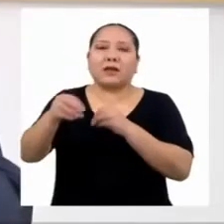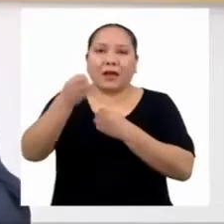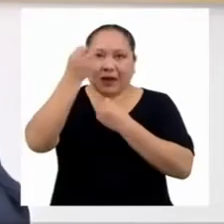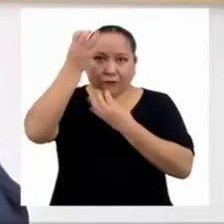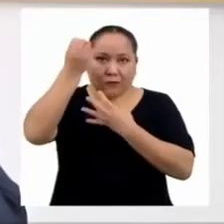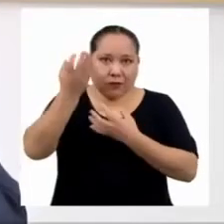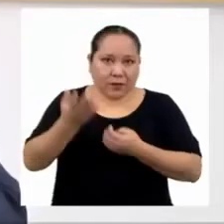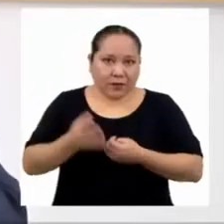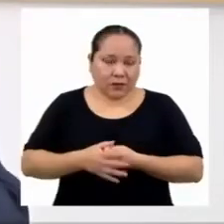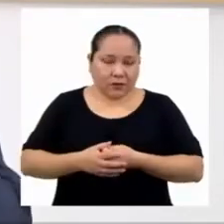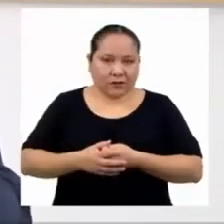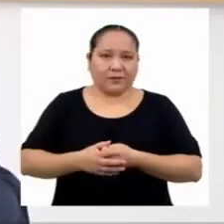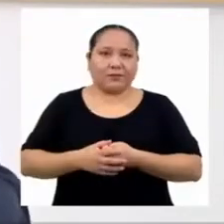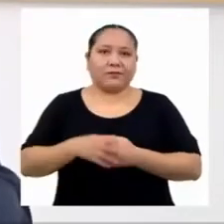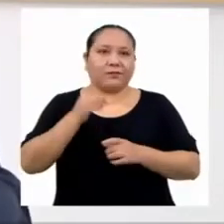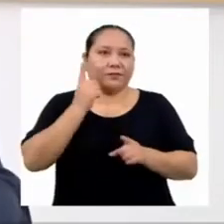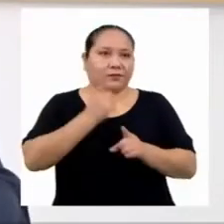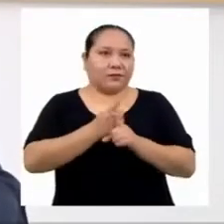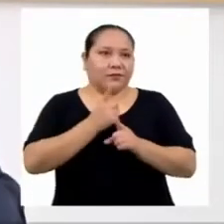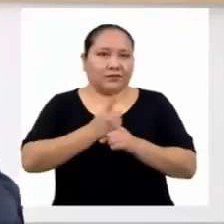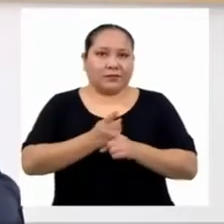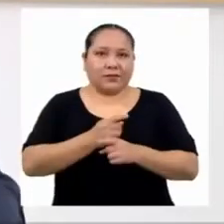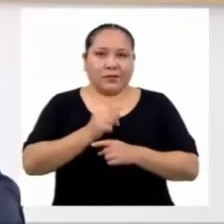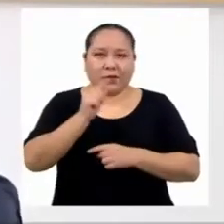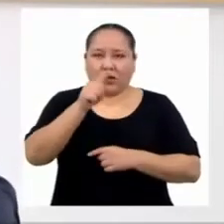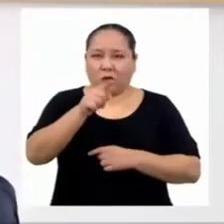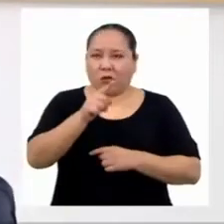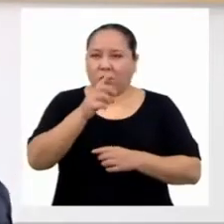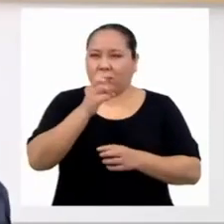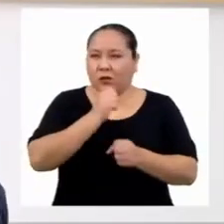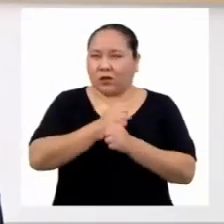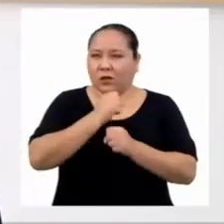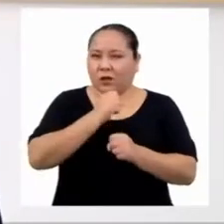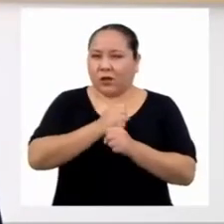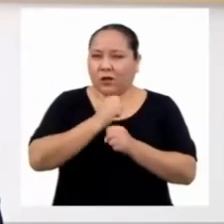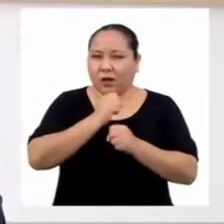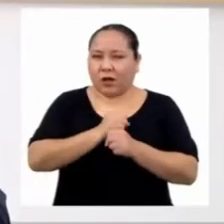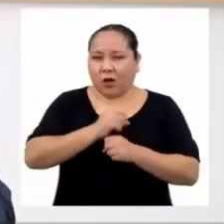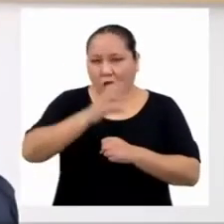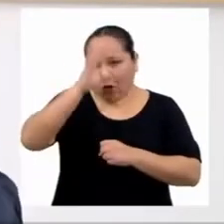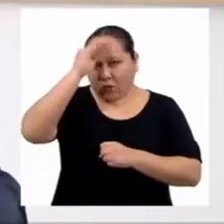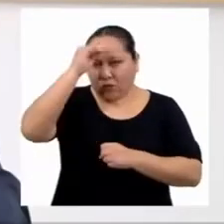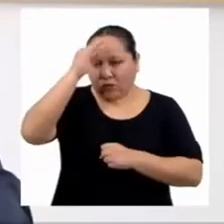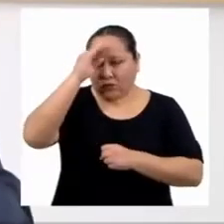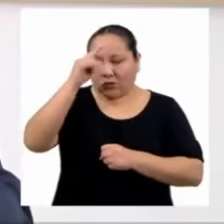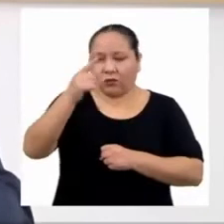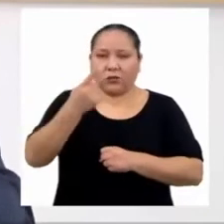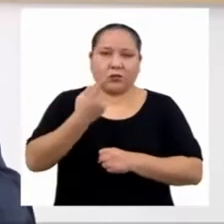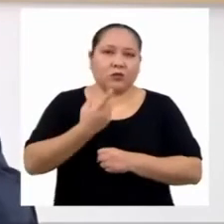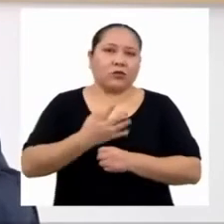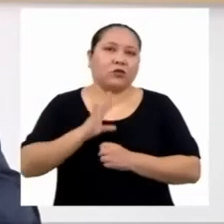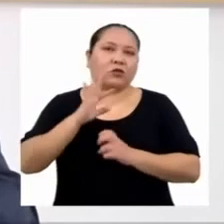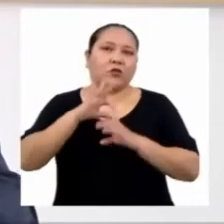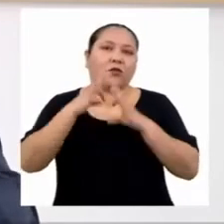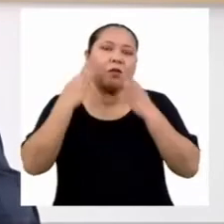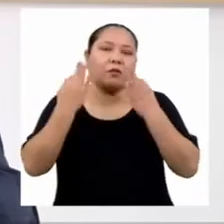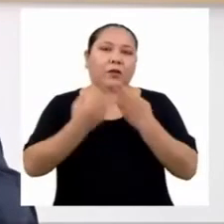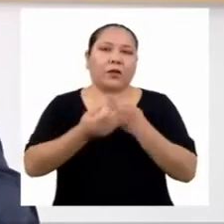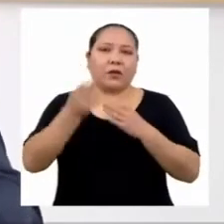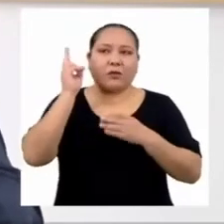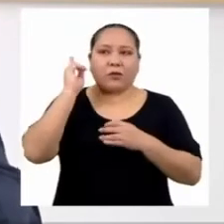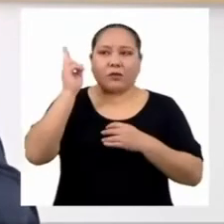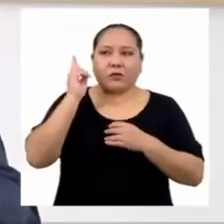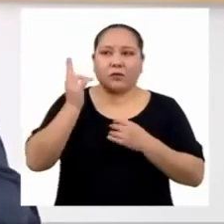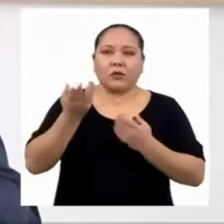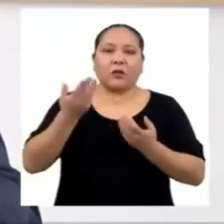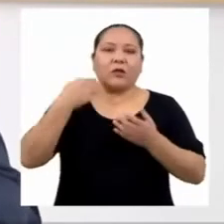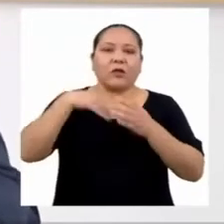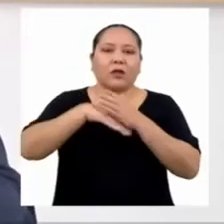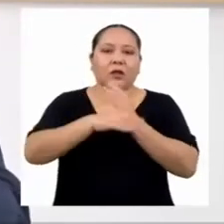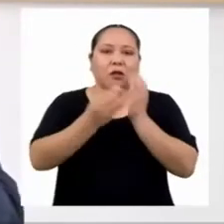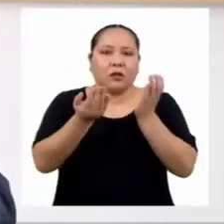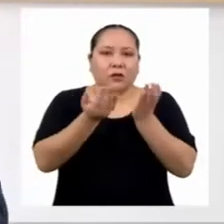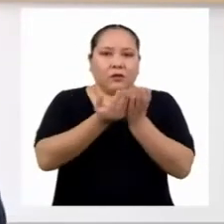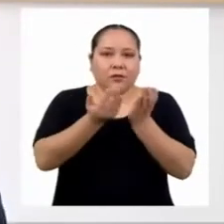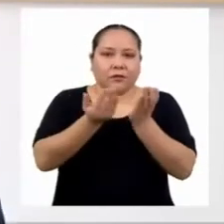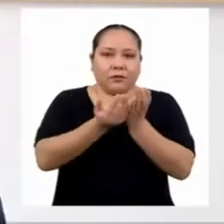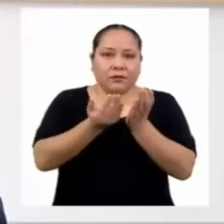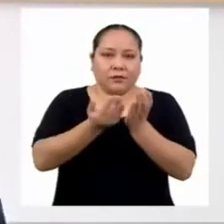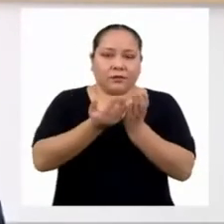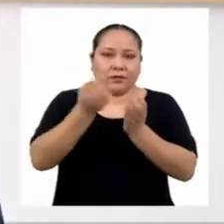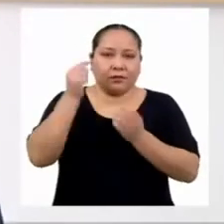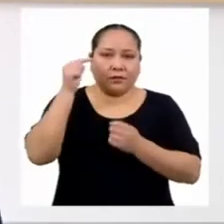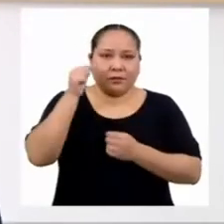Efectivamente. Y ya me dijiste que quieres trabajar con los chicos y chicas, familias y docentes de la comunidad educativa de la